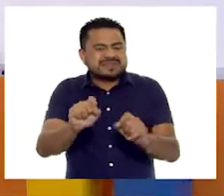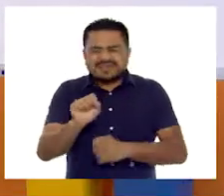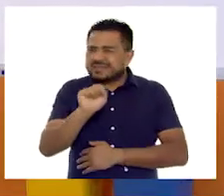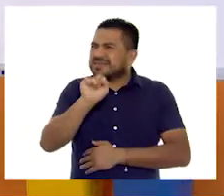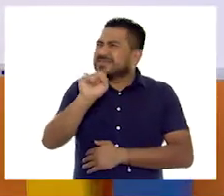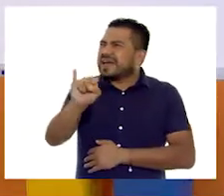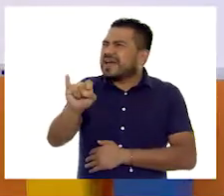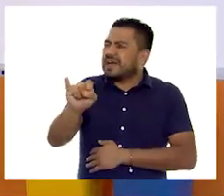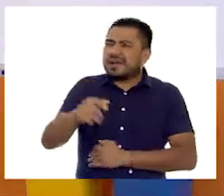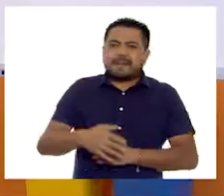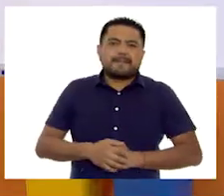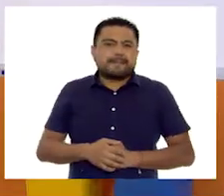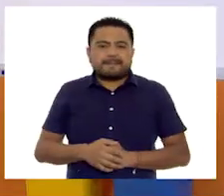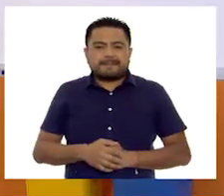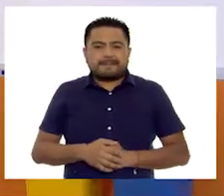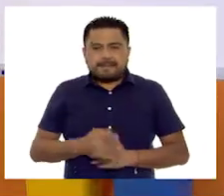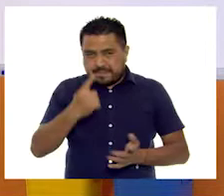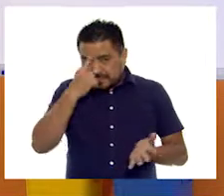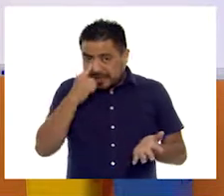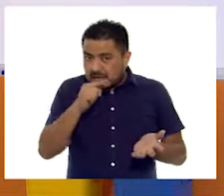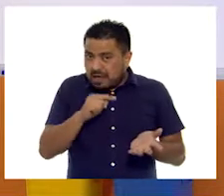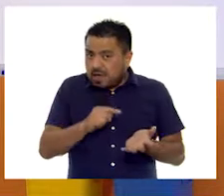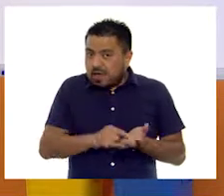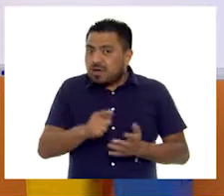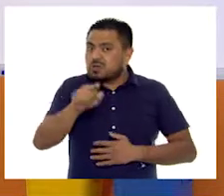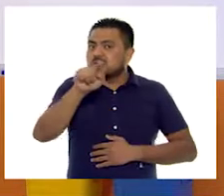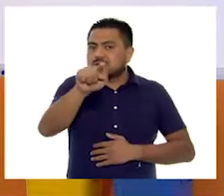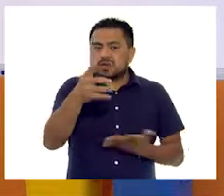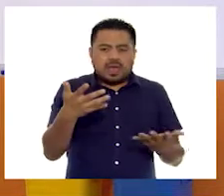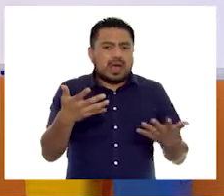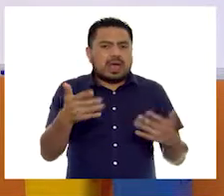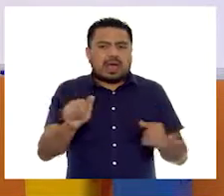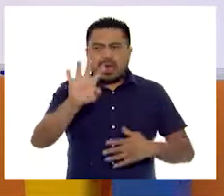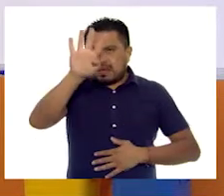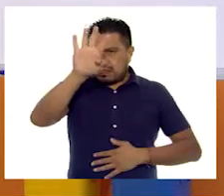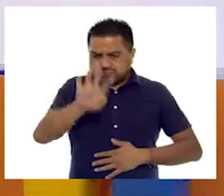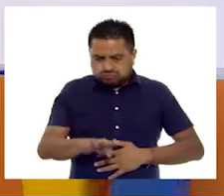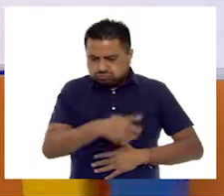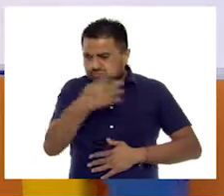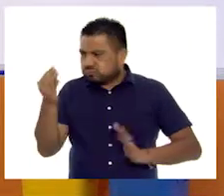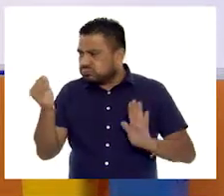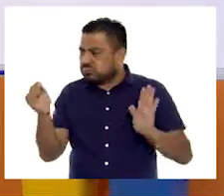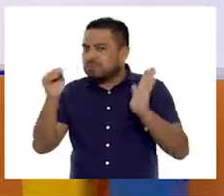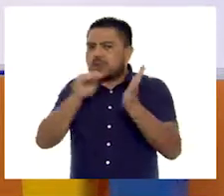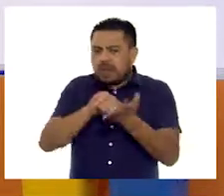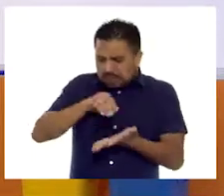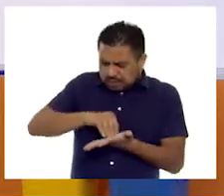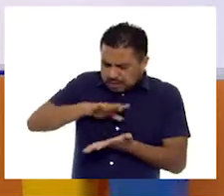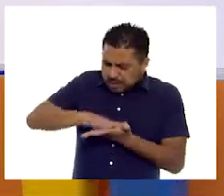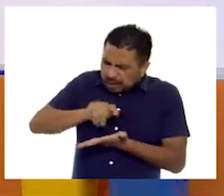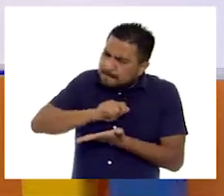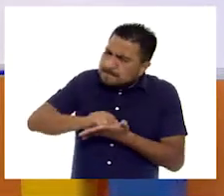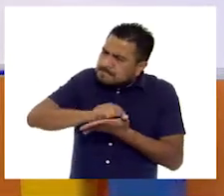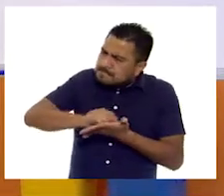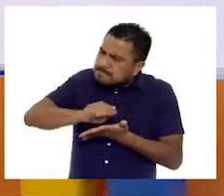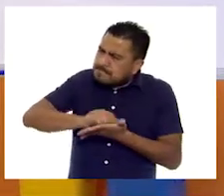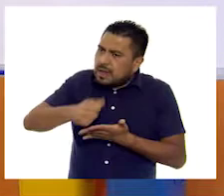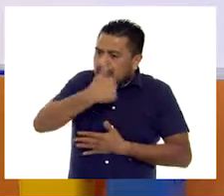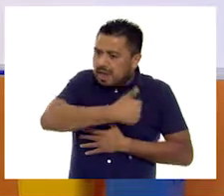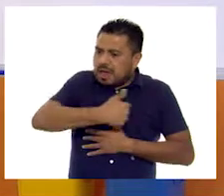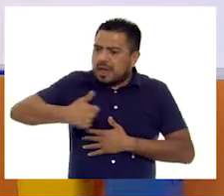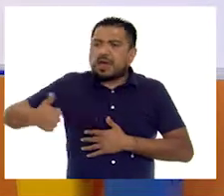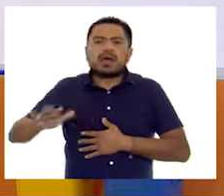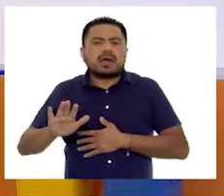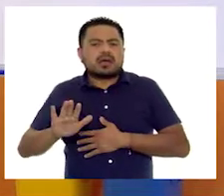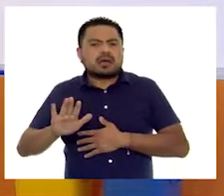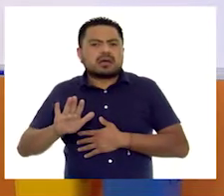¿Sí? Bueno, creo que ustedes ya llenaron su tabla y ustedes fueron registrando cada uno. Oye,